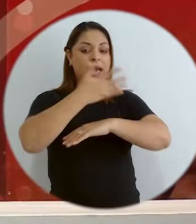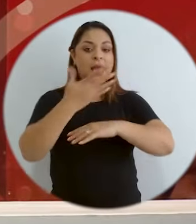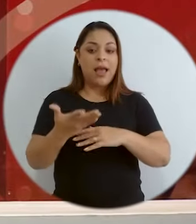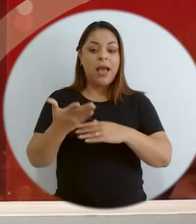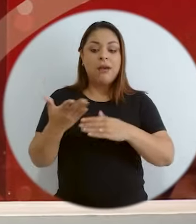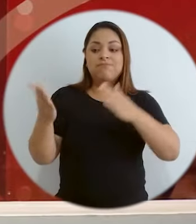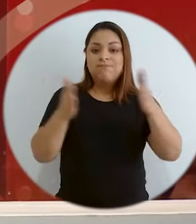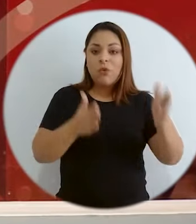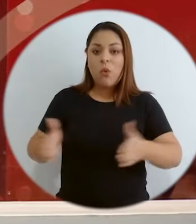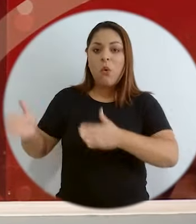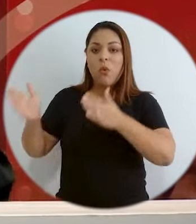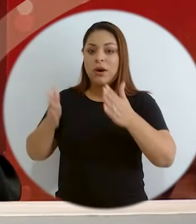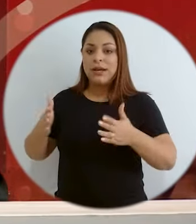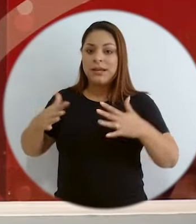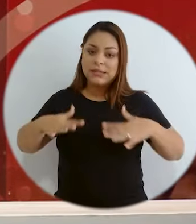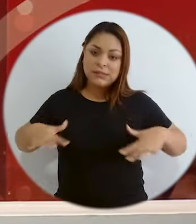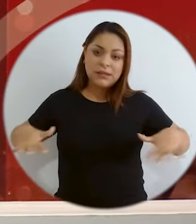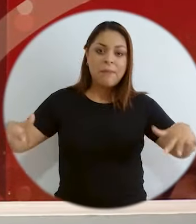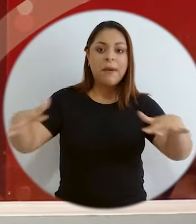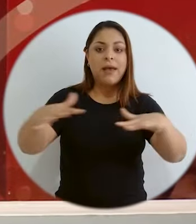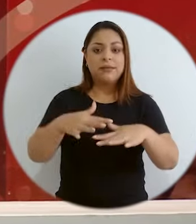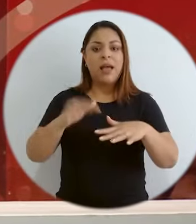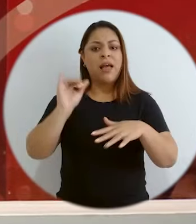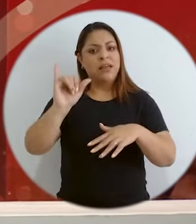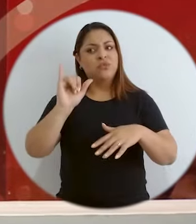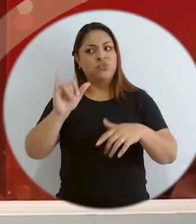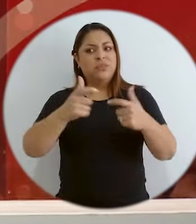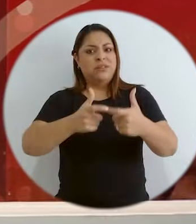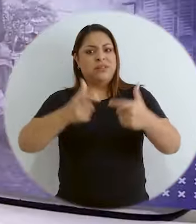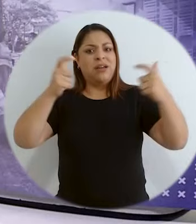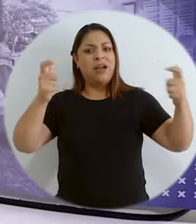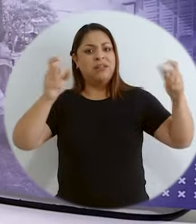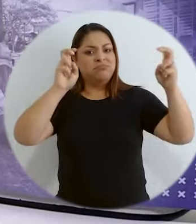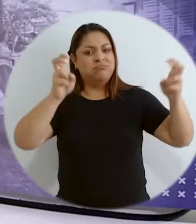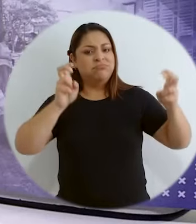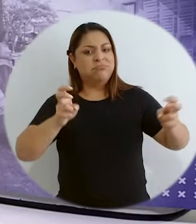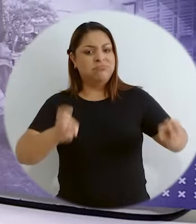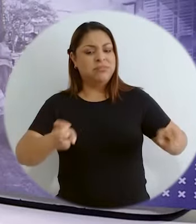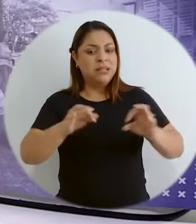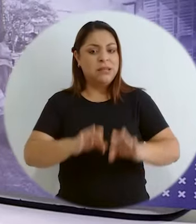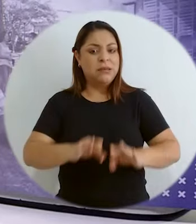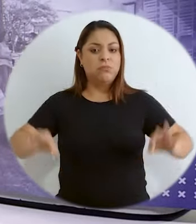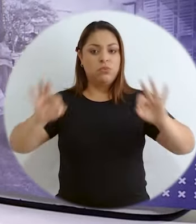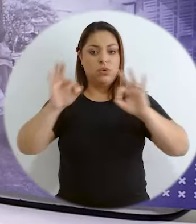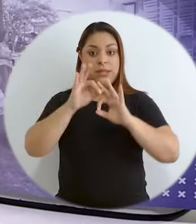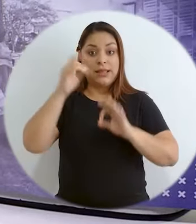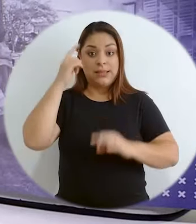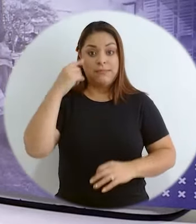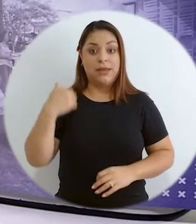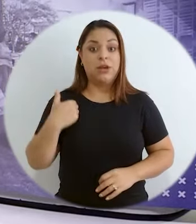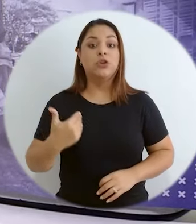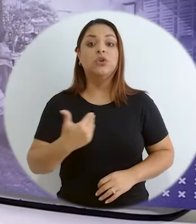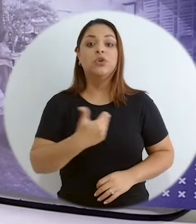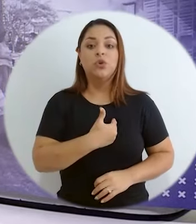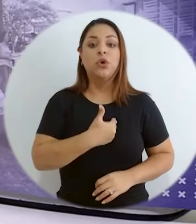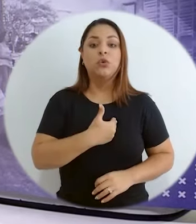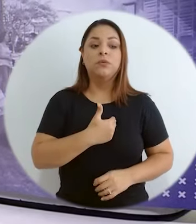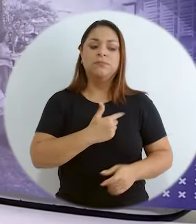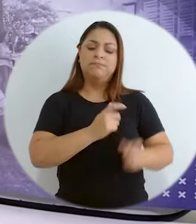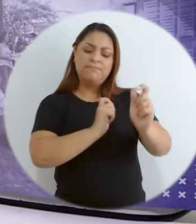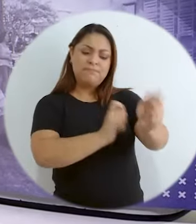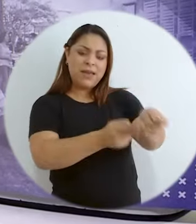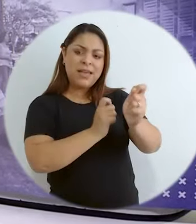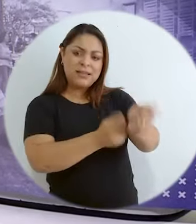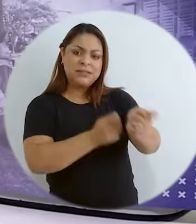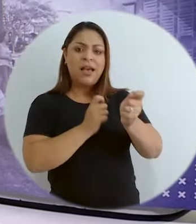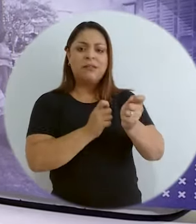costera, del ordenamiento espacial marino costero, son grandes temas importantes para nosotros,